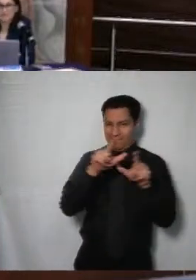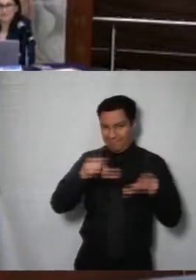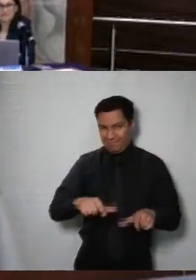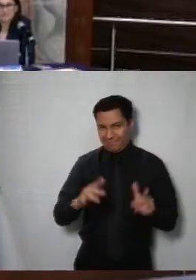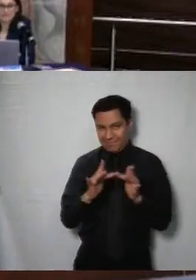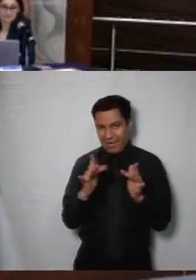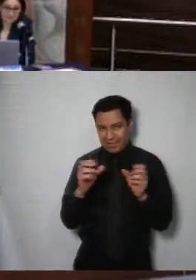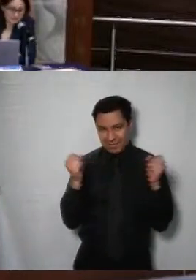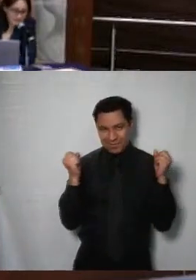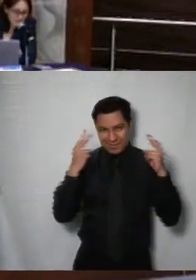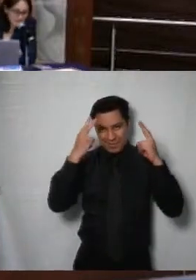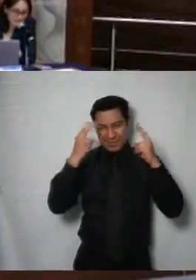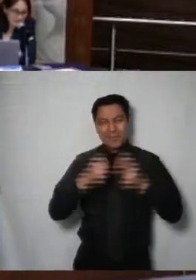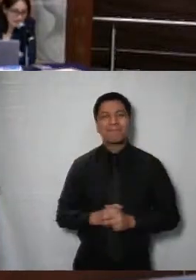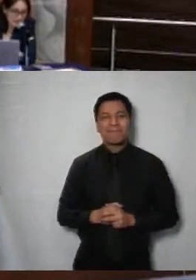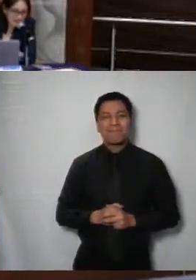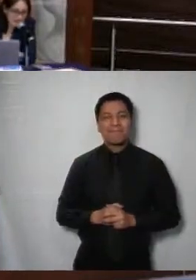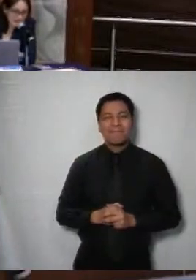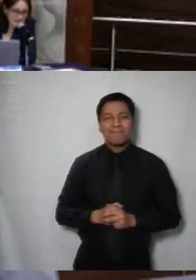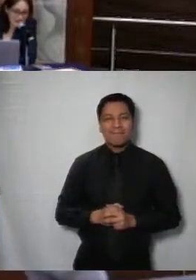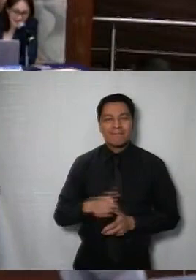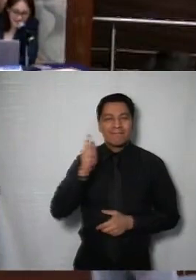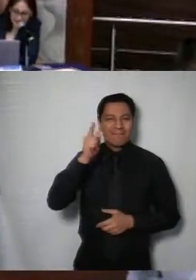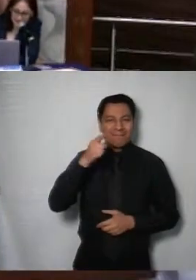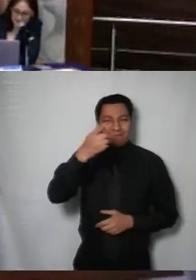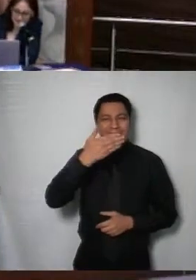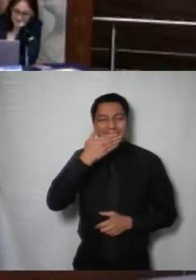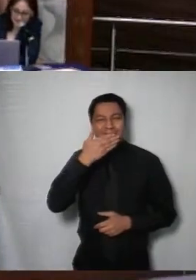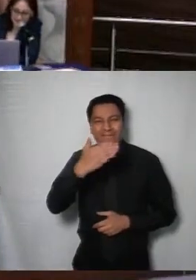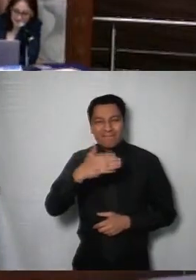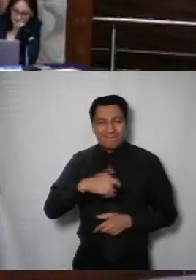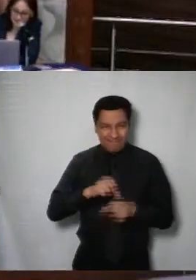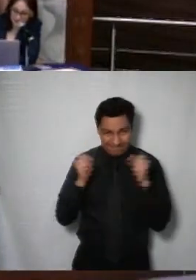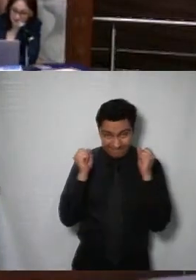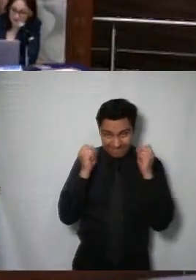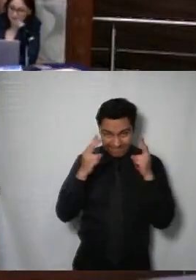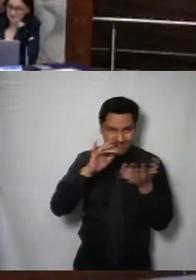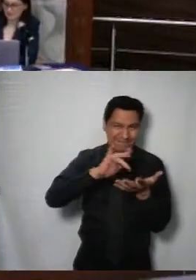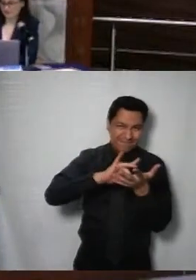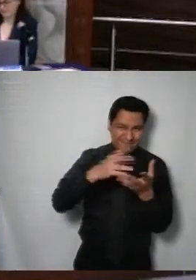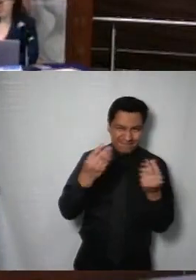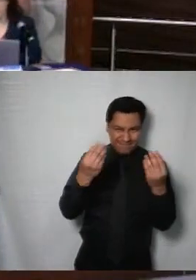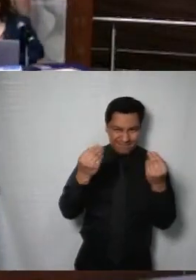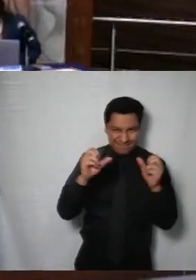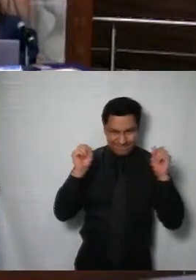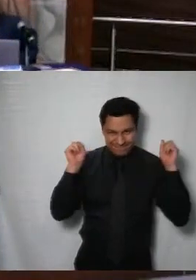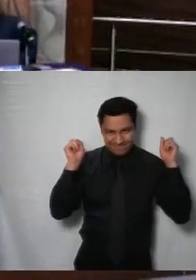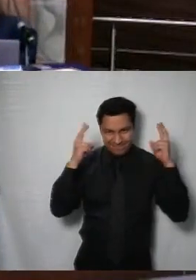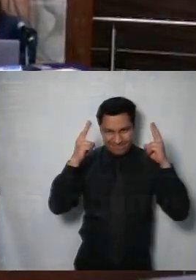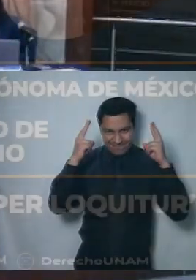manera remota que estén muy bien muchas gracias muchas gracias hasta pronto